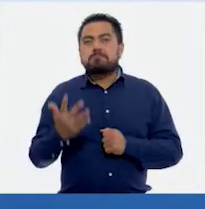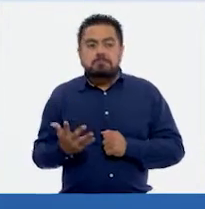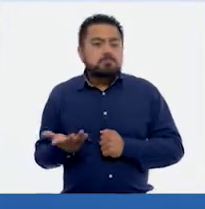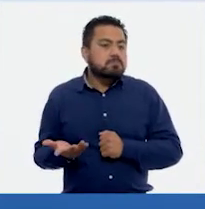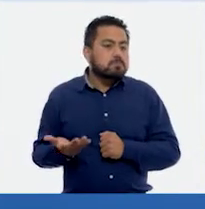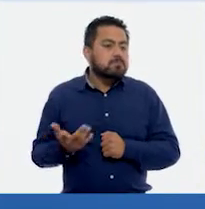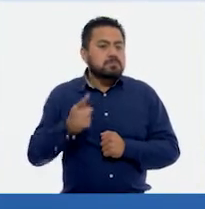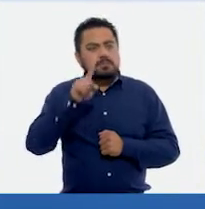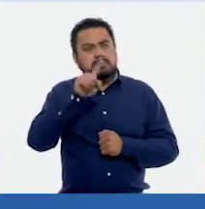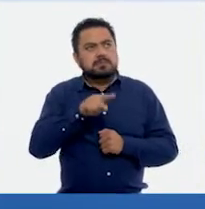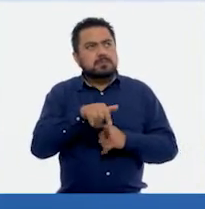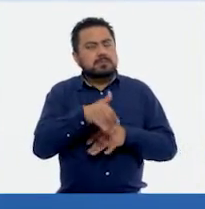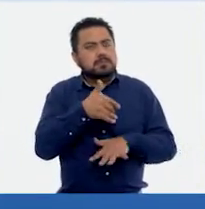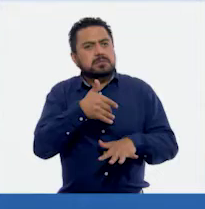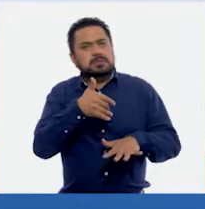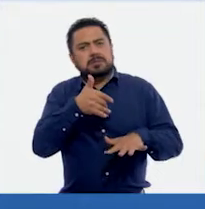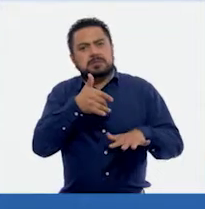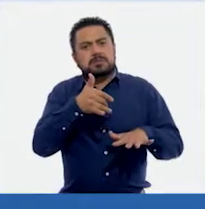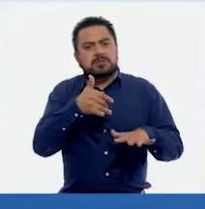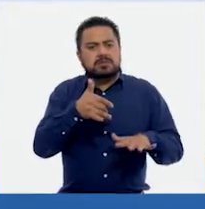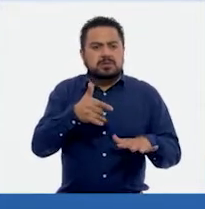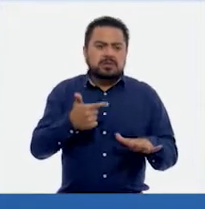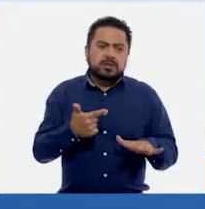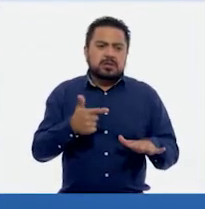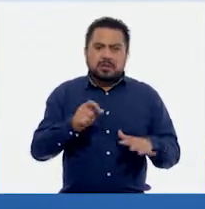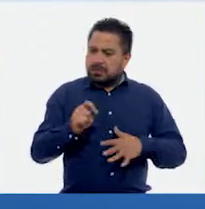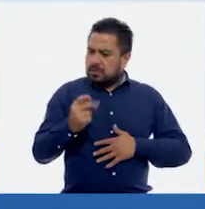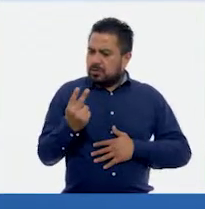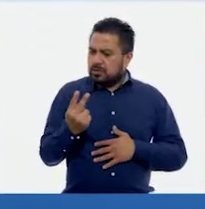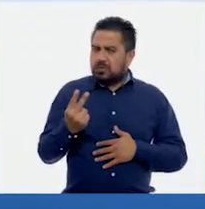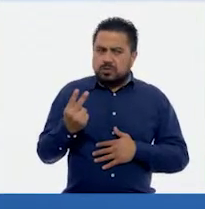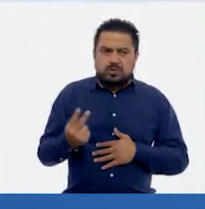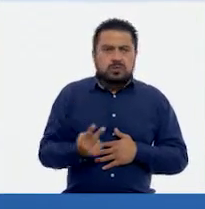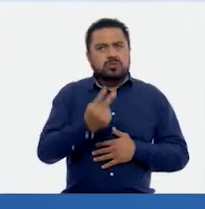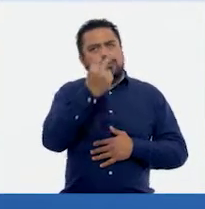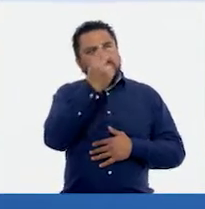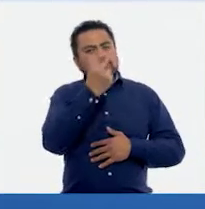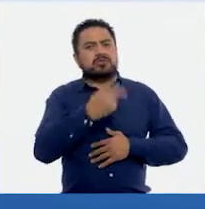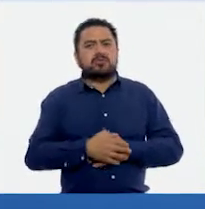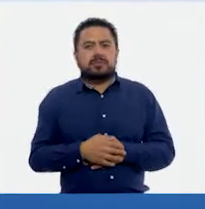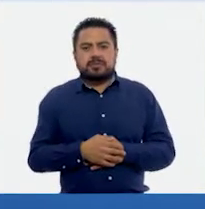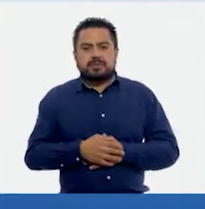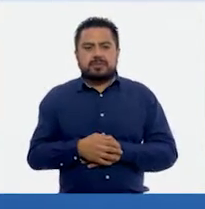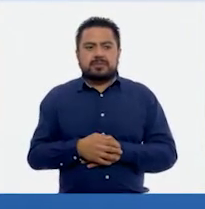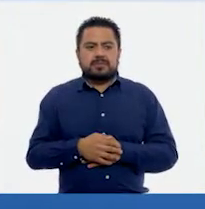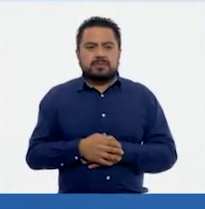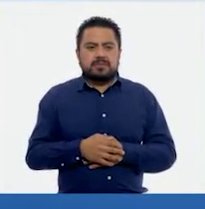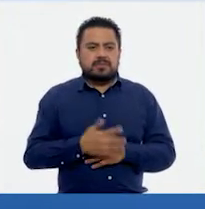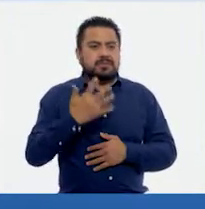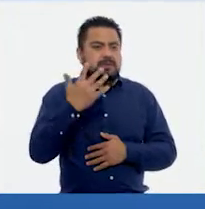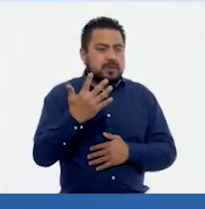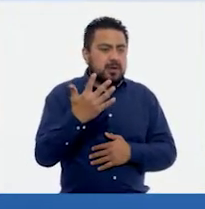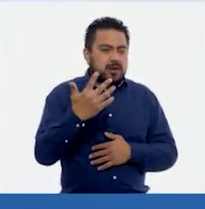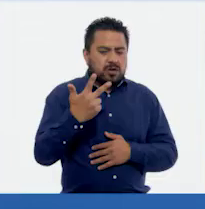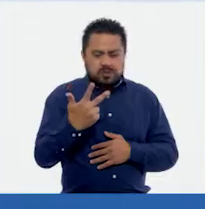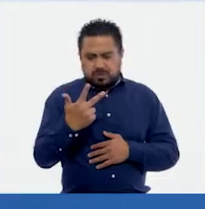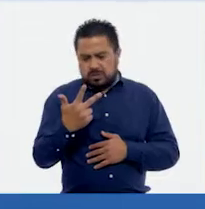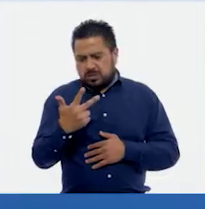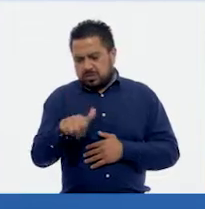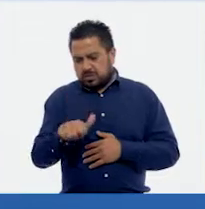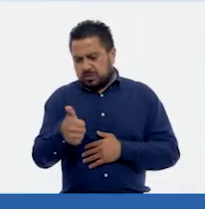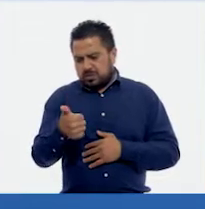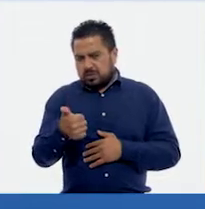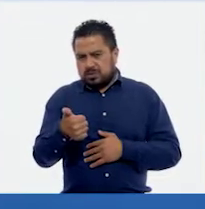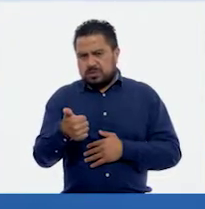aquí son 15, 6, 7, 22. 12, vamos, 2, 5, 8, 11